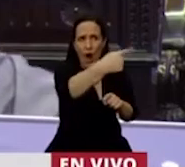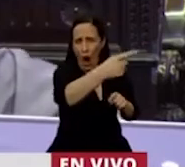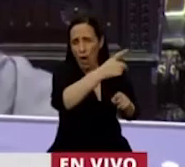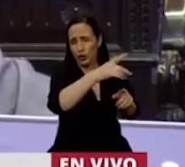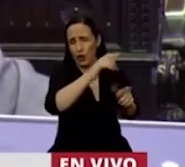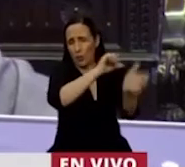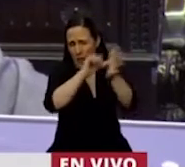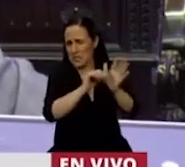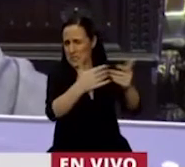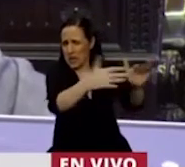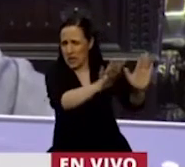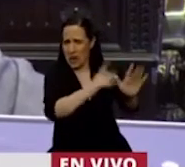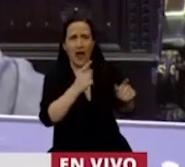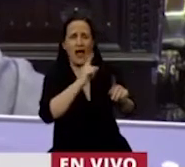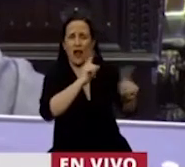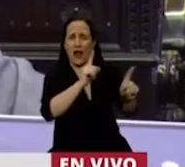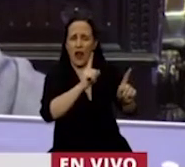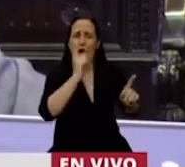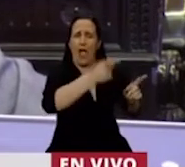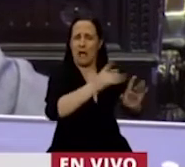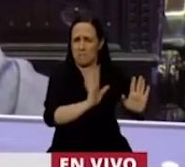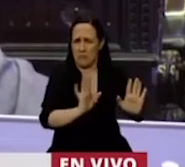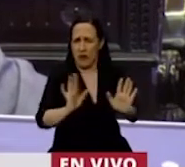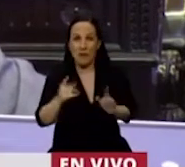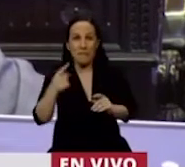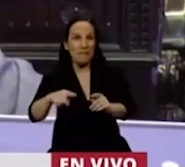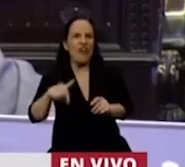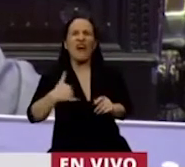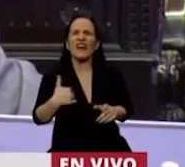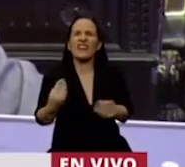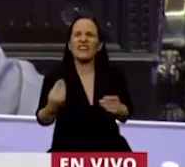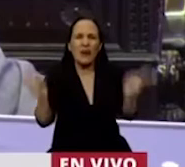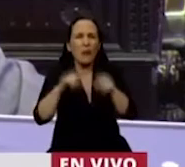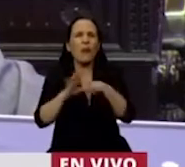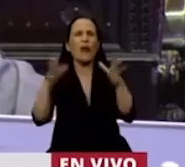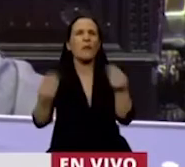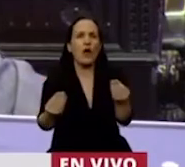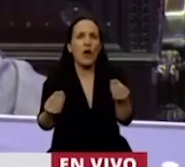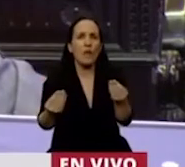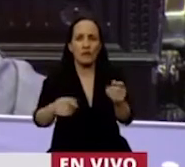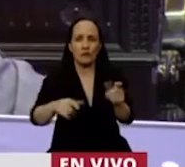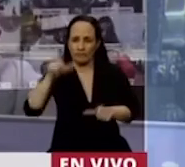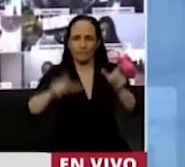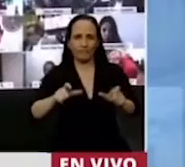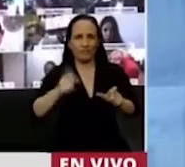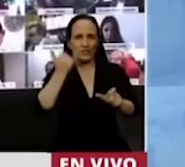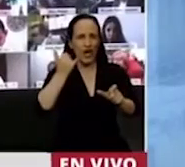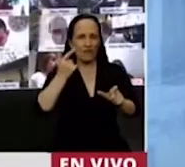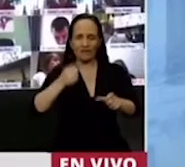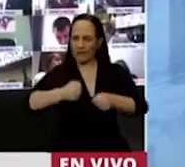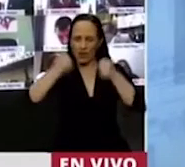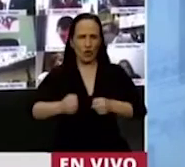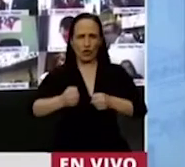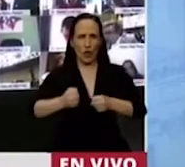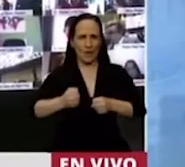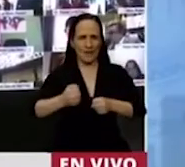hacer y por eso uno los condene, pero fue sobre la base de una convicción que